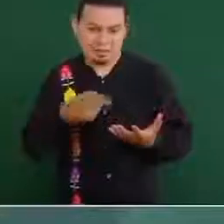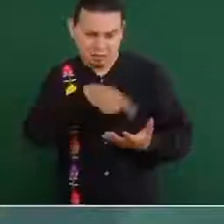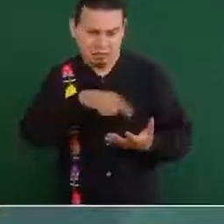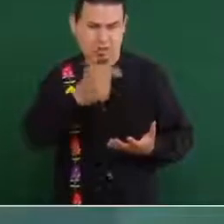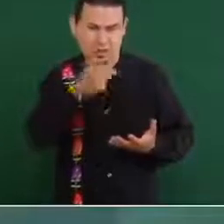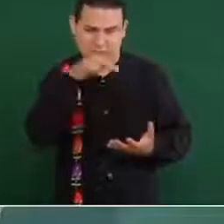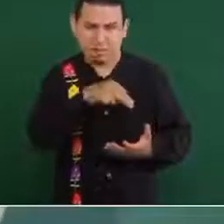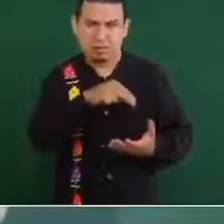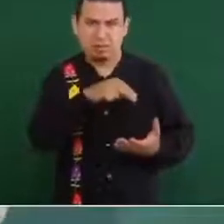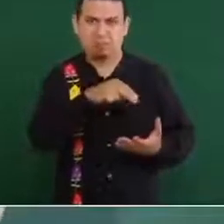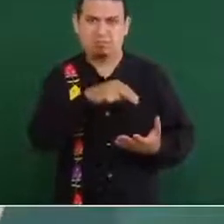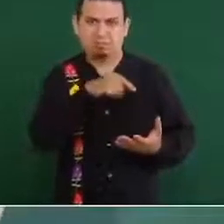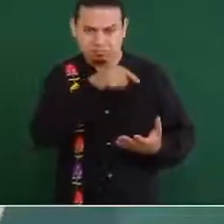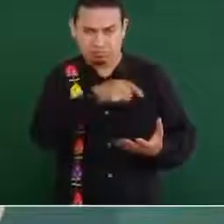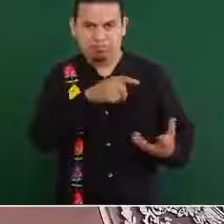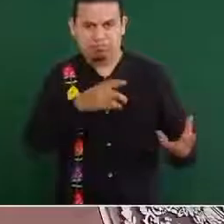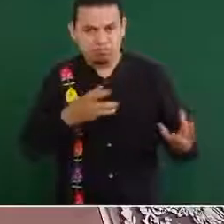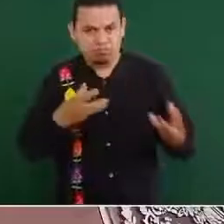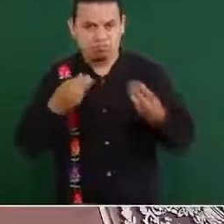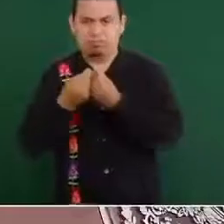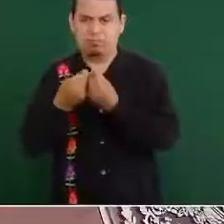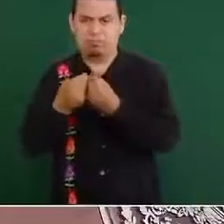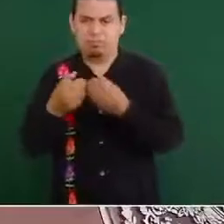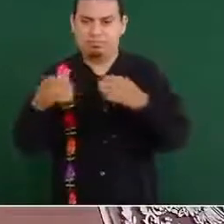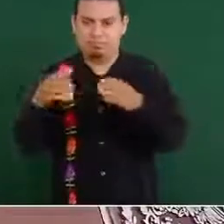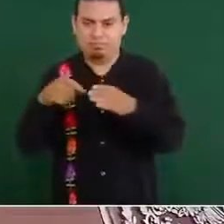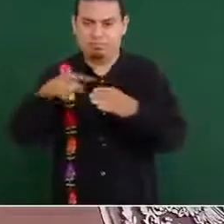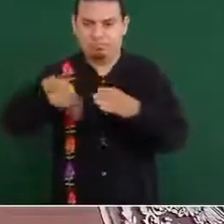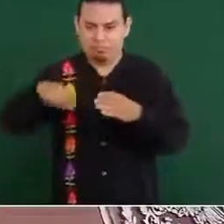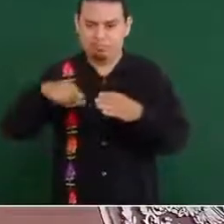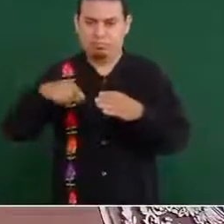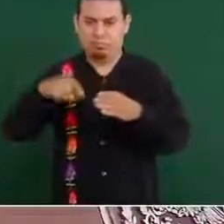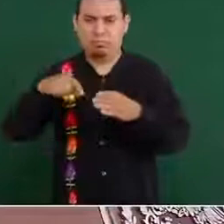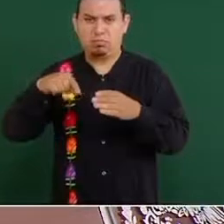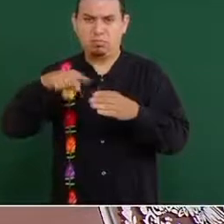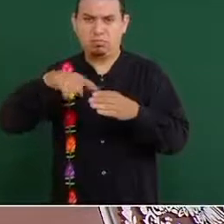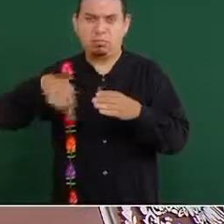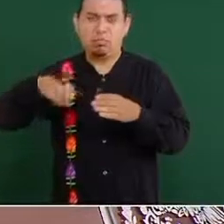de personas